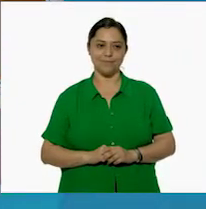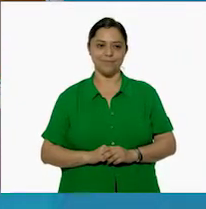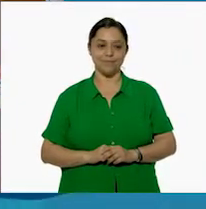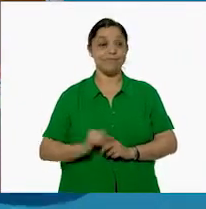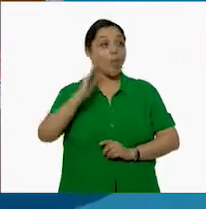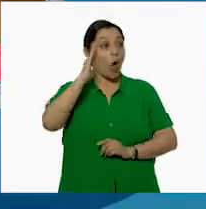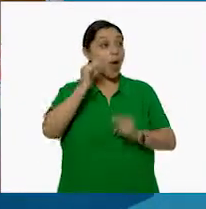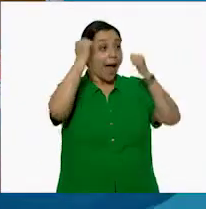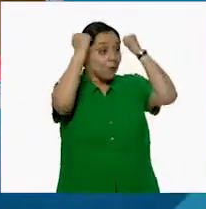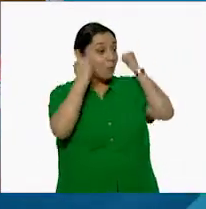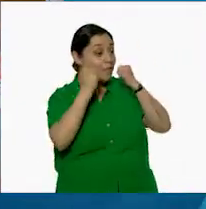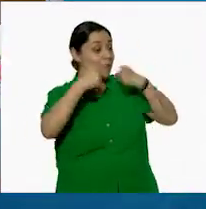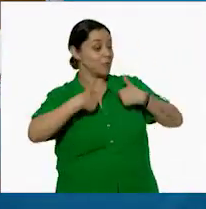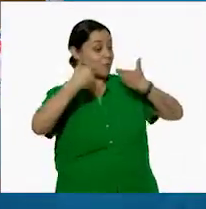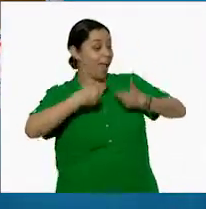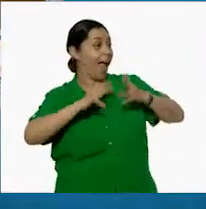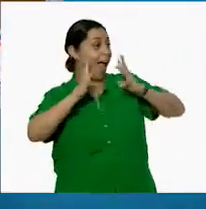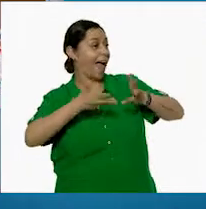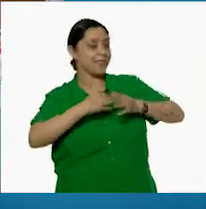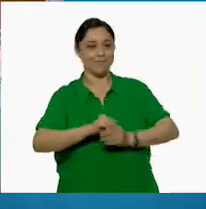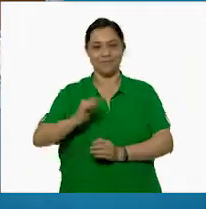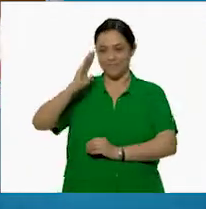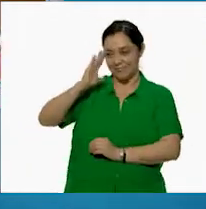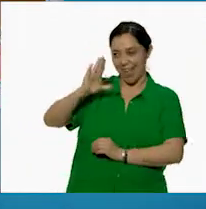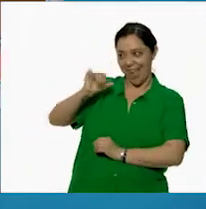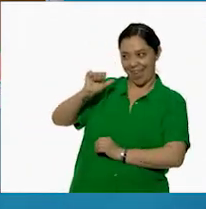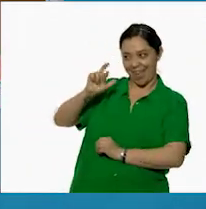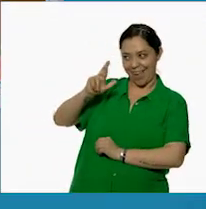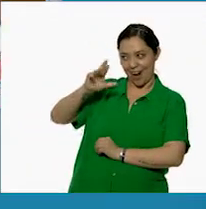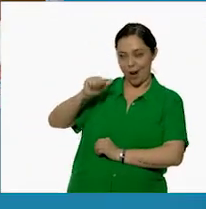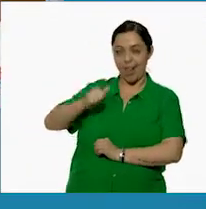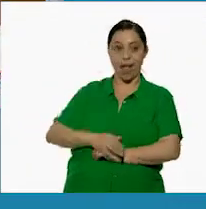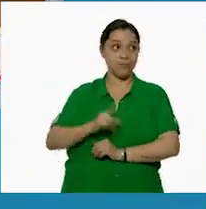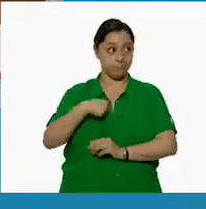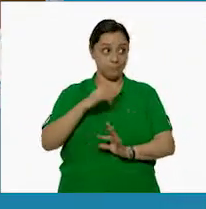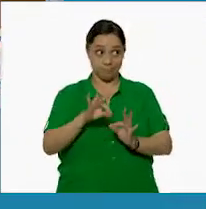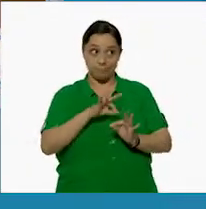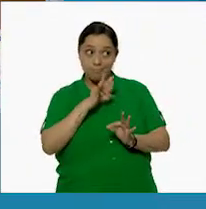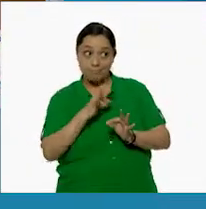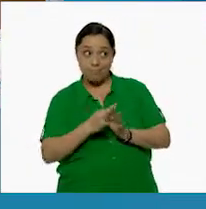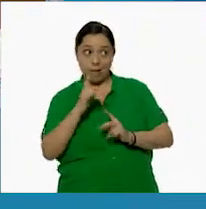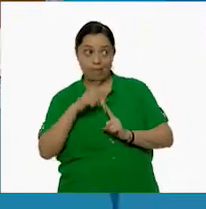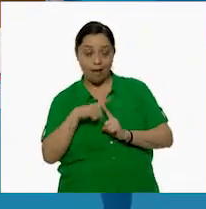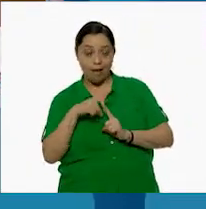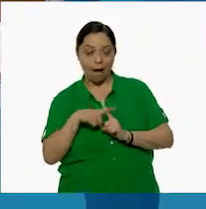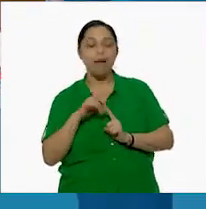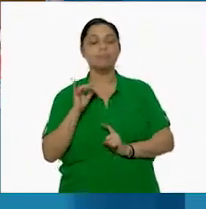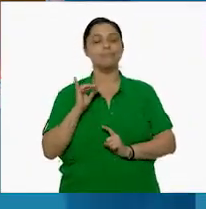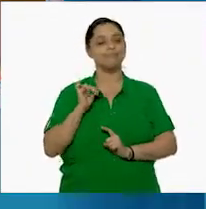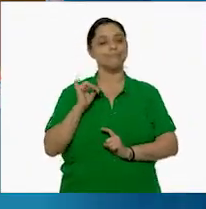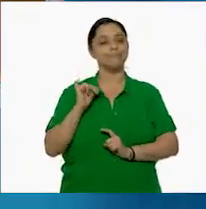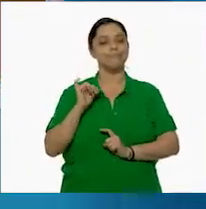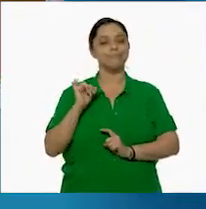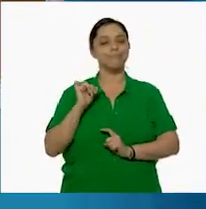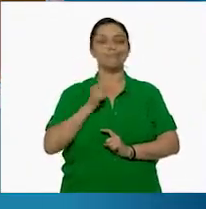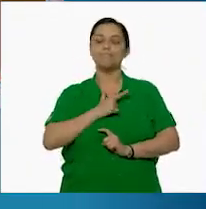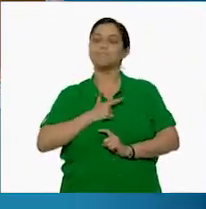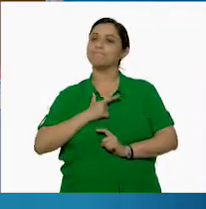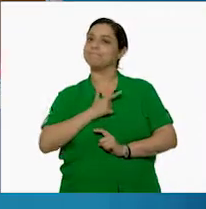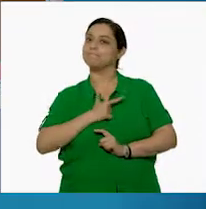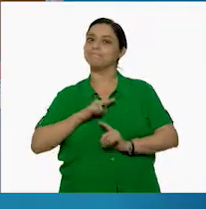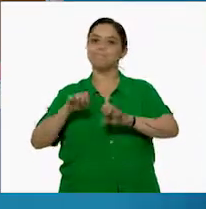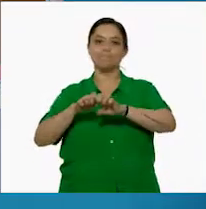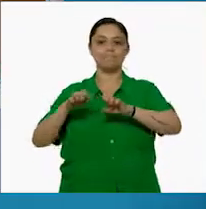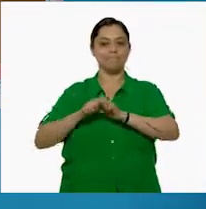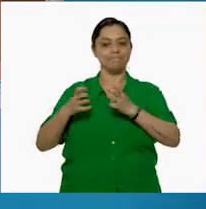¡Hola, Agustín! ¡Ya llegué! ¡Hola, Carola! Oye, ¿estás listo para hacer la tarea? Sí, estoy listo. Me gusta mucho trabajar en